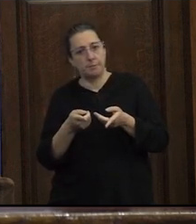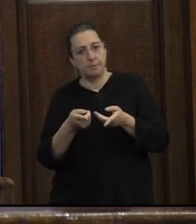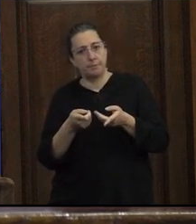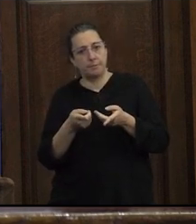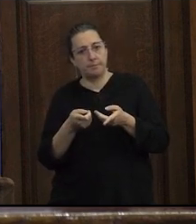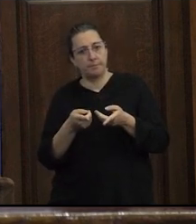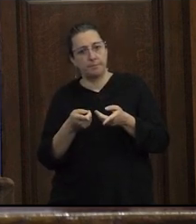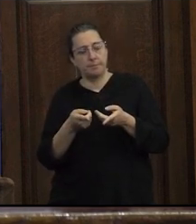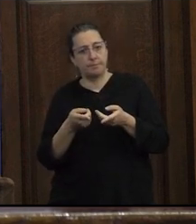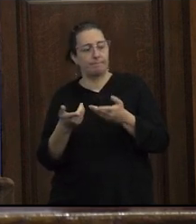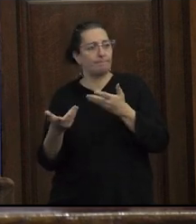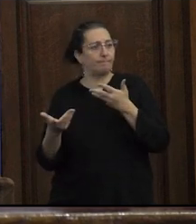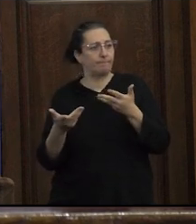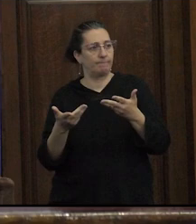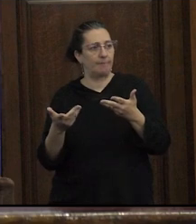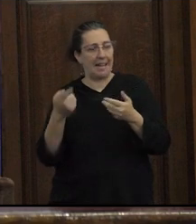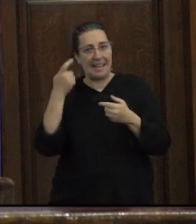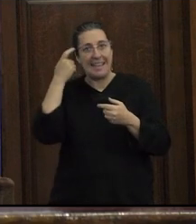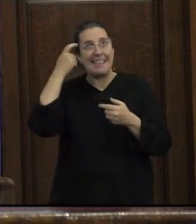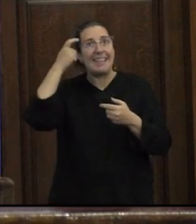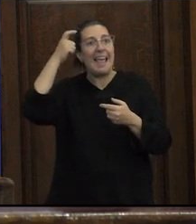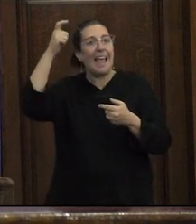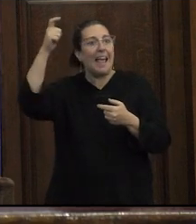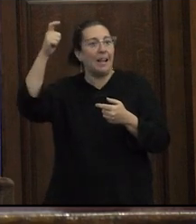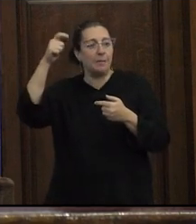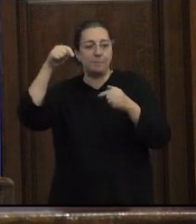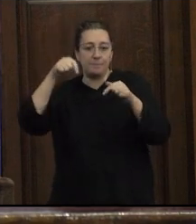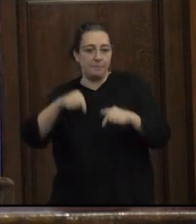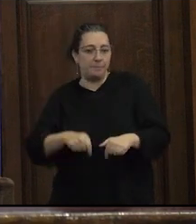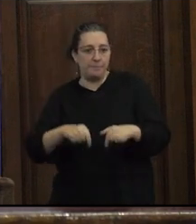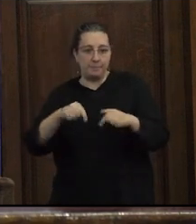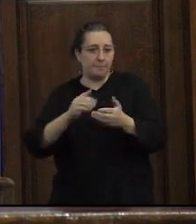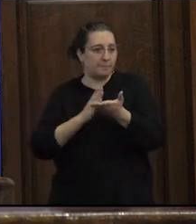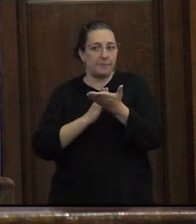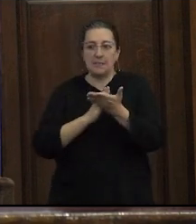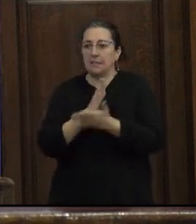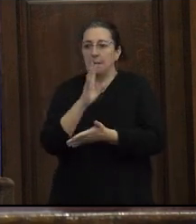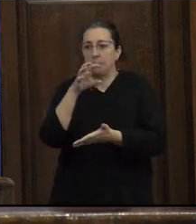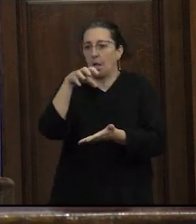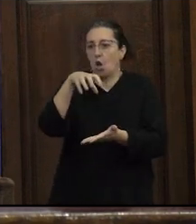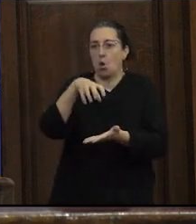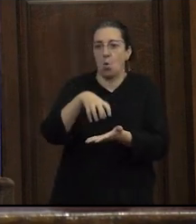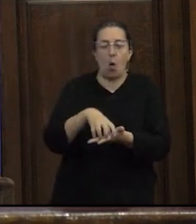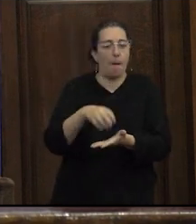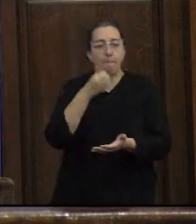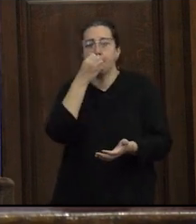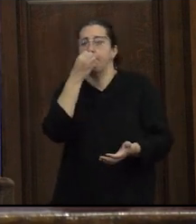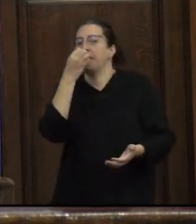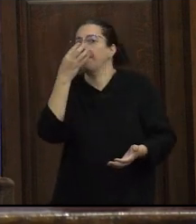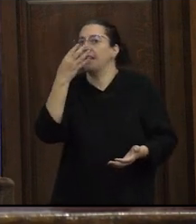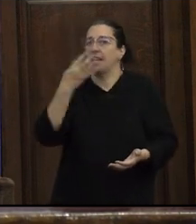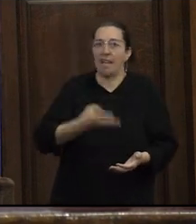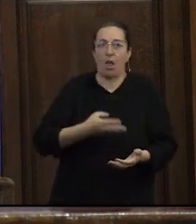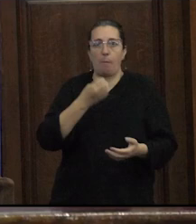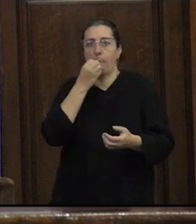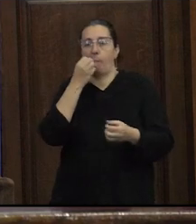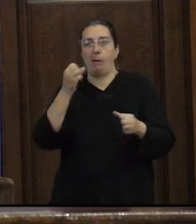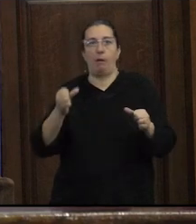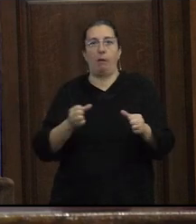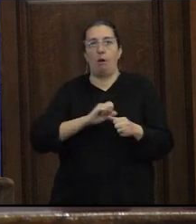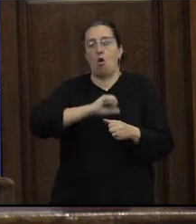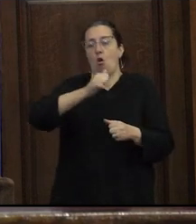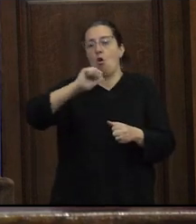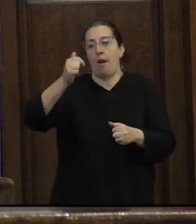tampoco idealizar que este sea siempre el lugar privilegiado para construir